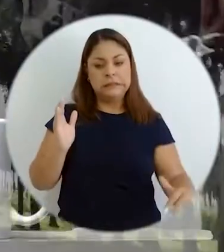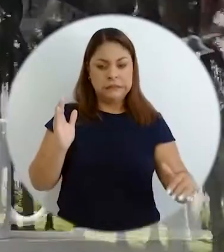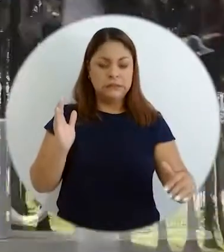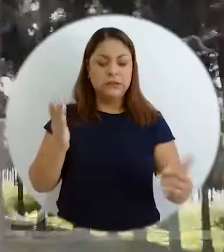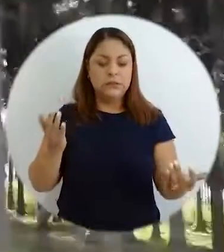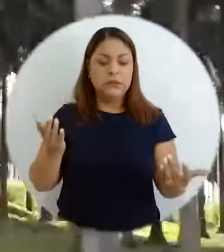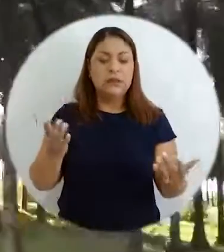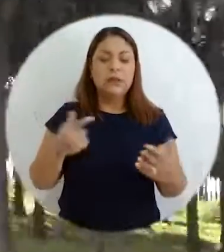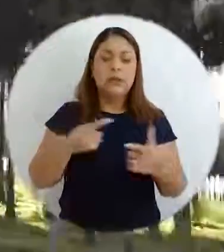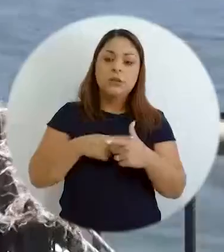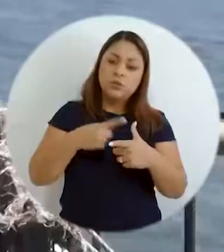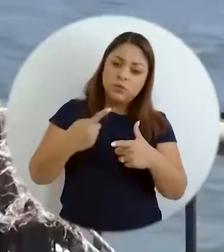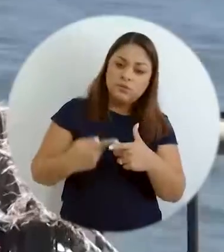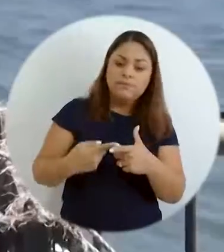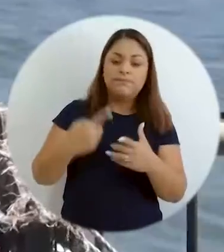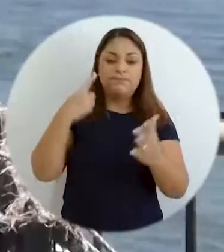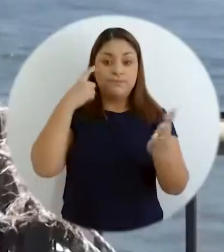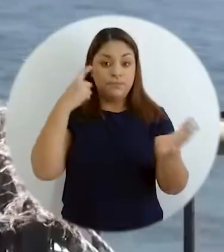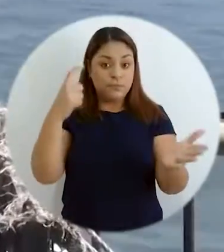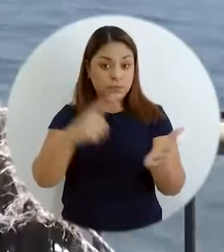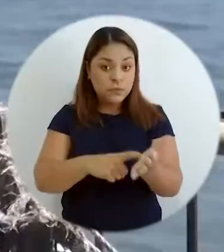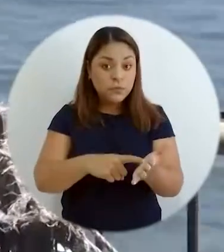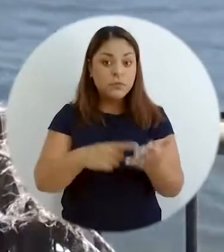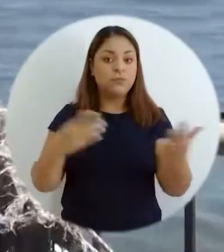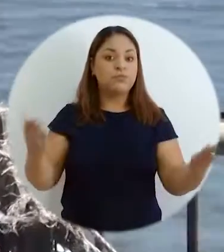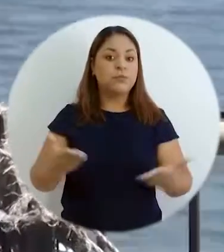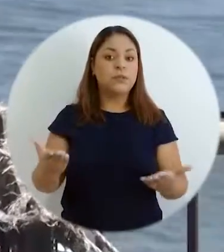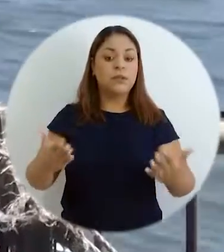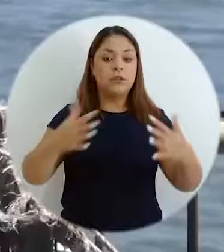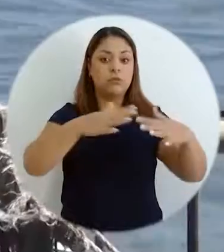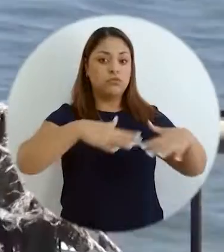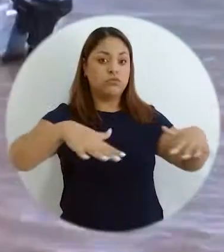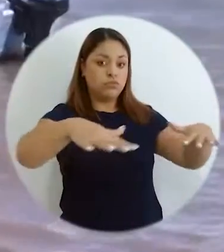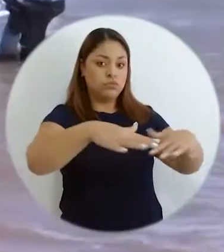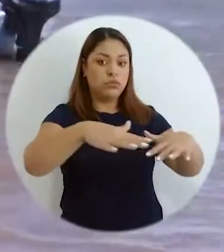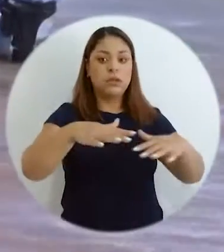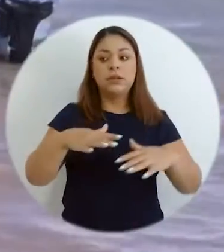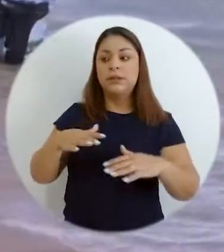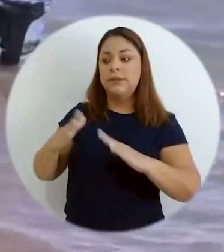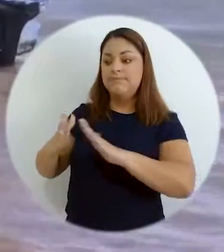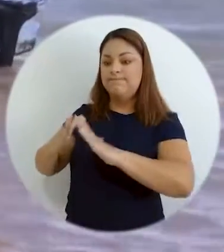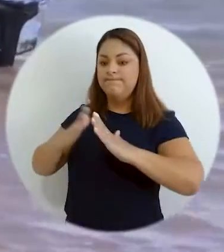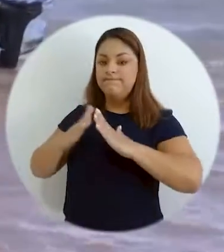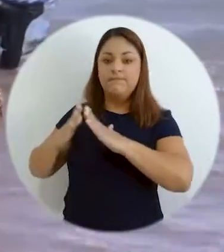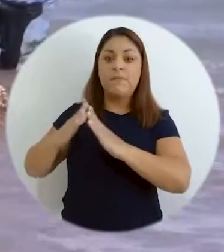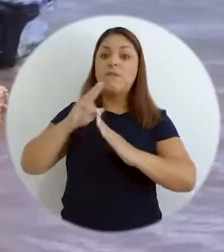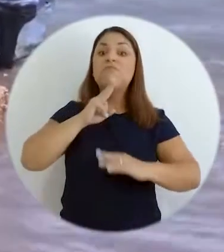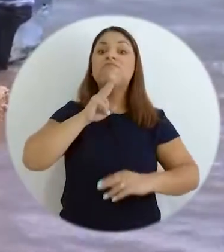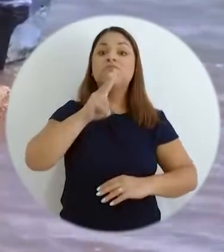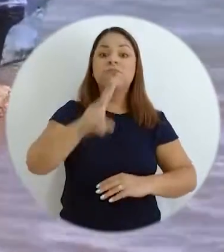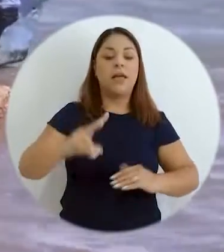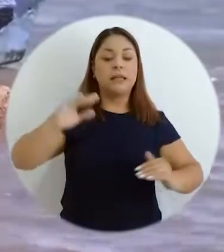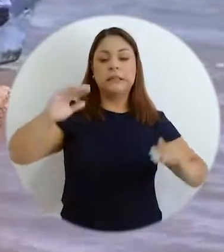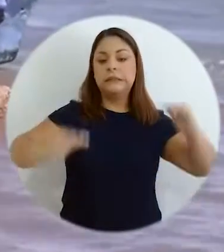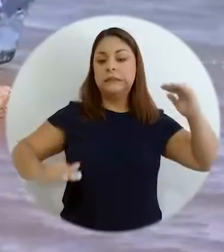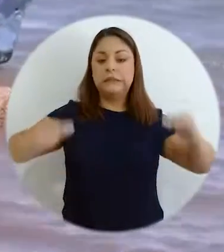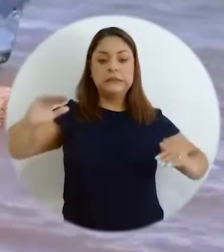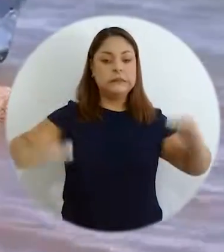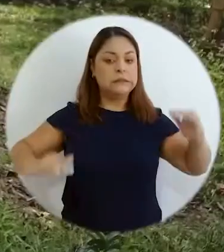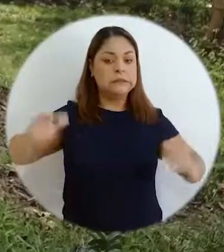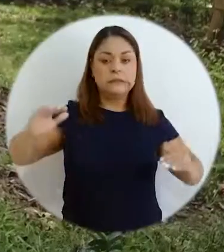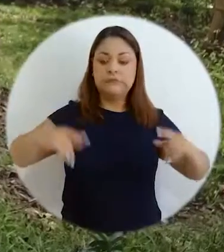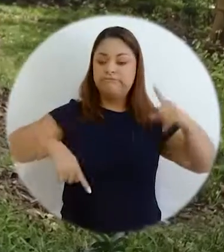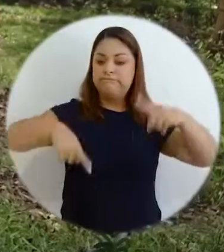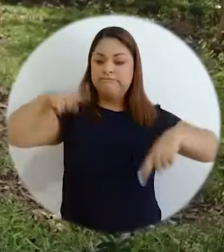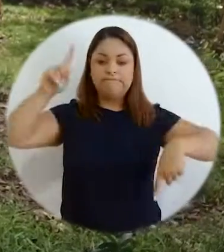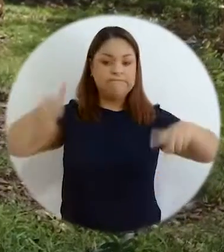Entonces, hay que reconocer que las regiones y los territorios son muy asimétricas. Y basta ver con el desarrollo